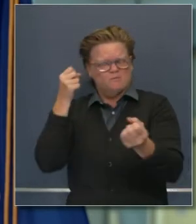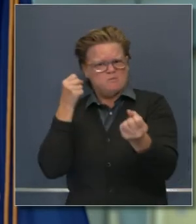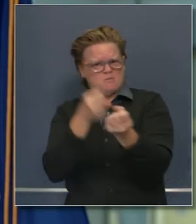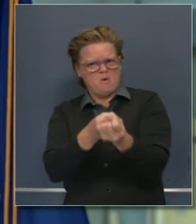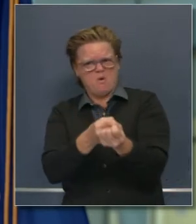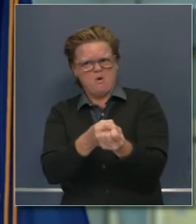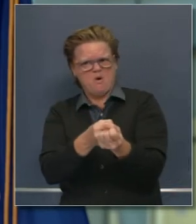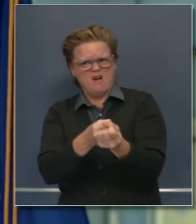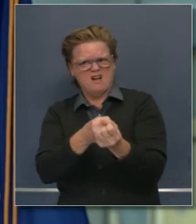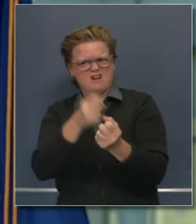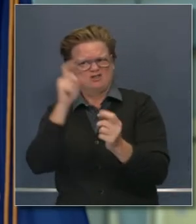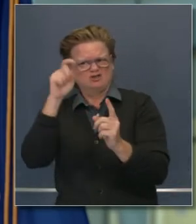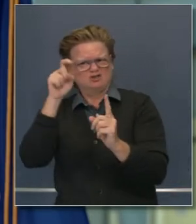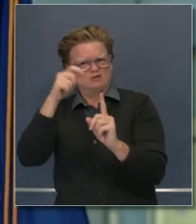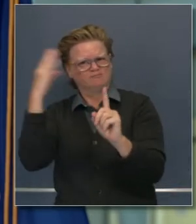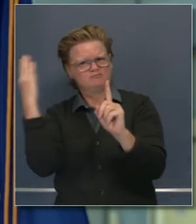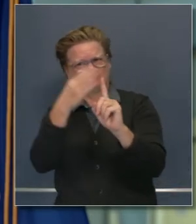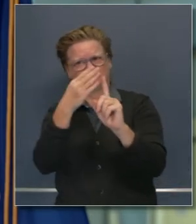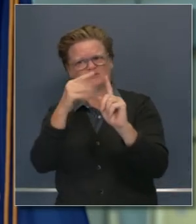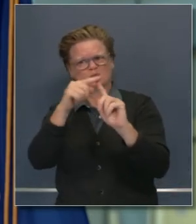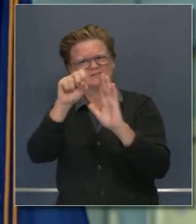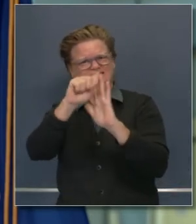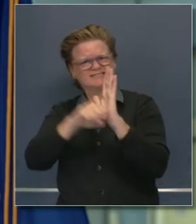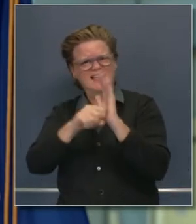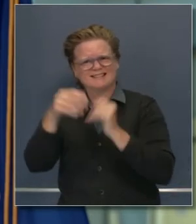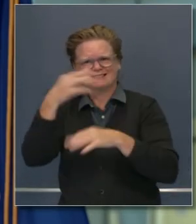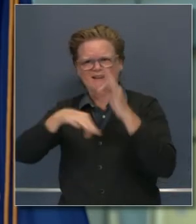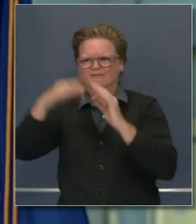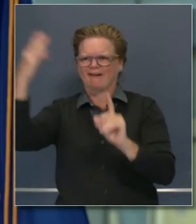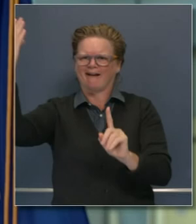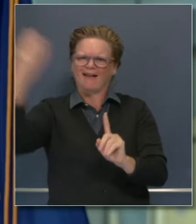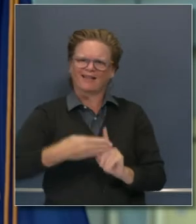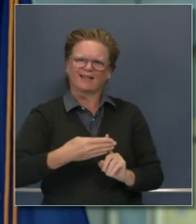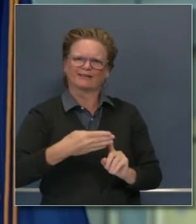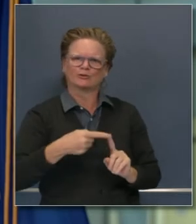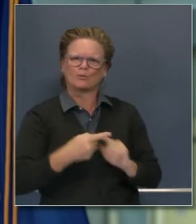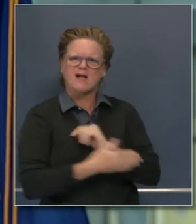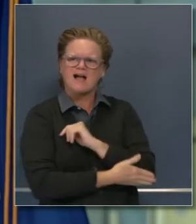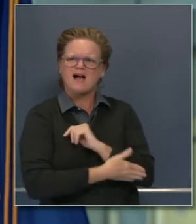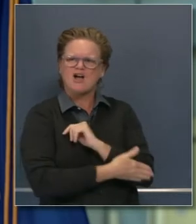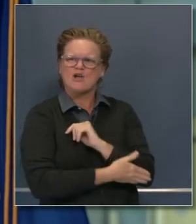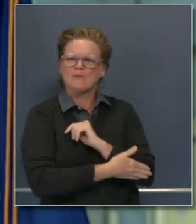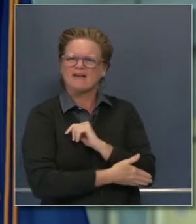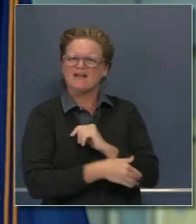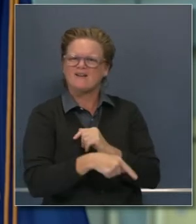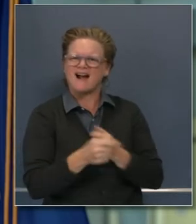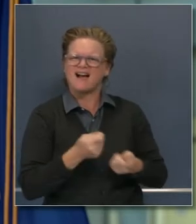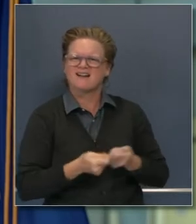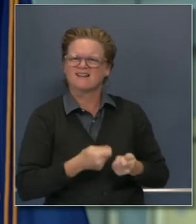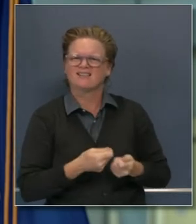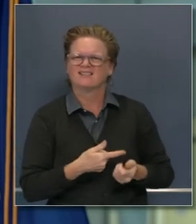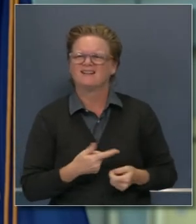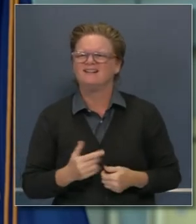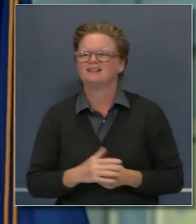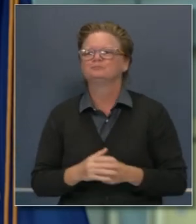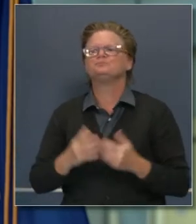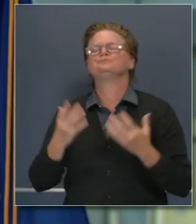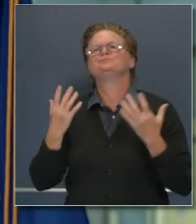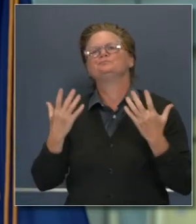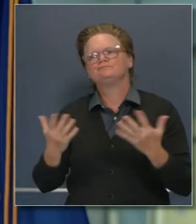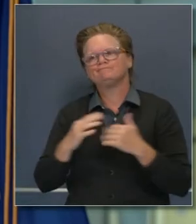contraposición a los condados? Pues lo que sí sucedió hace muchos años, nuestros